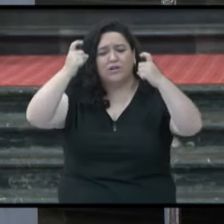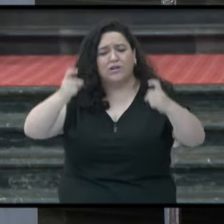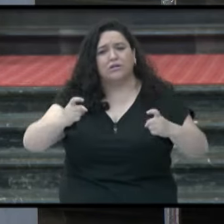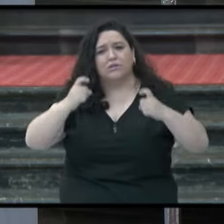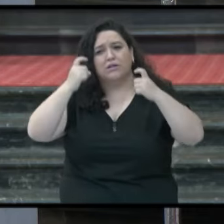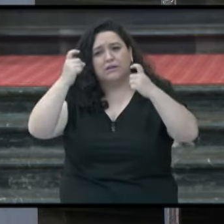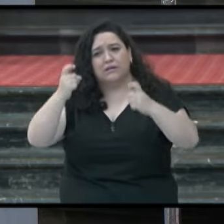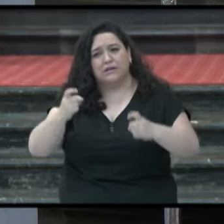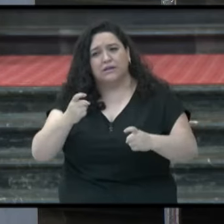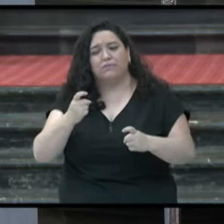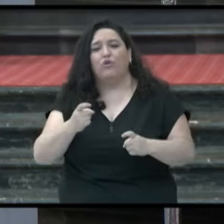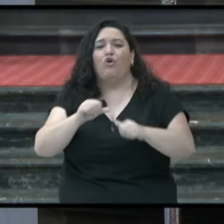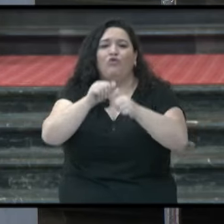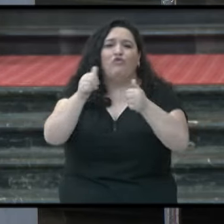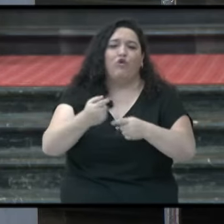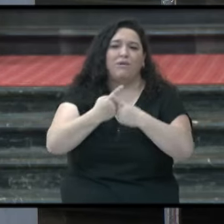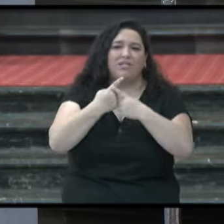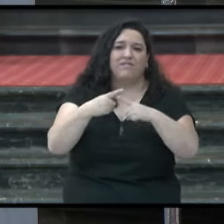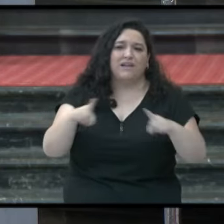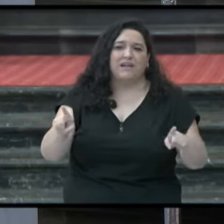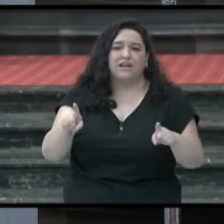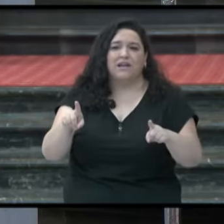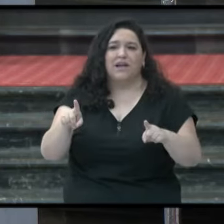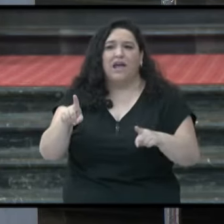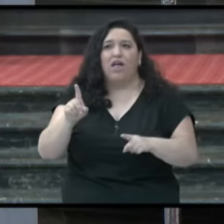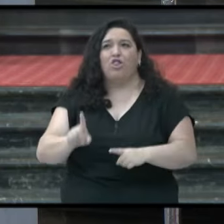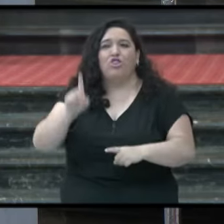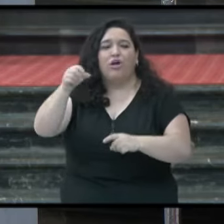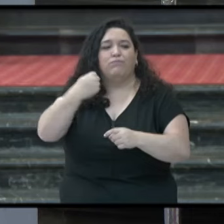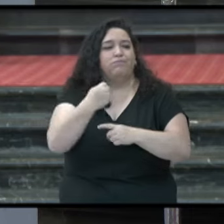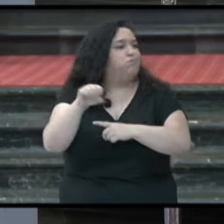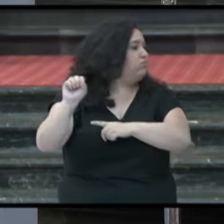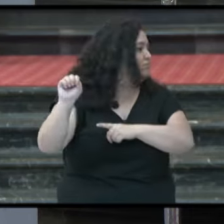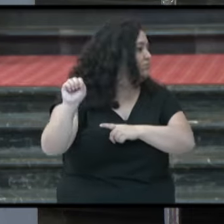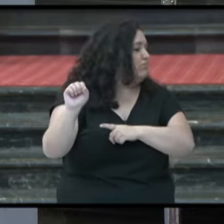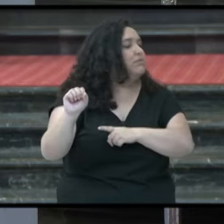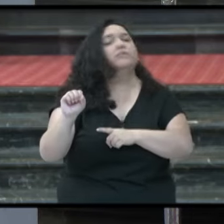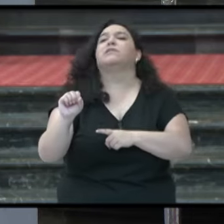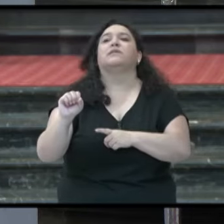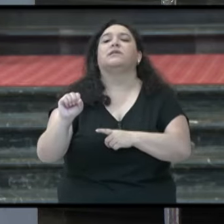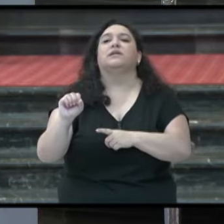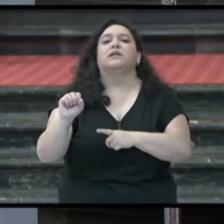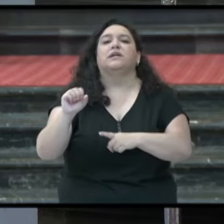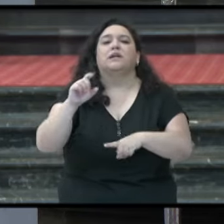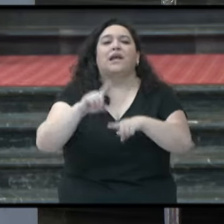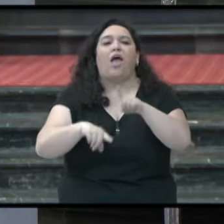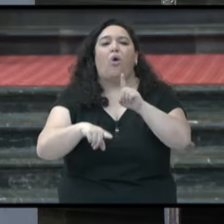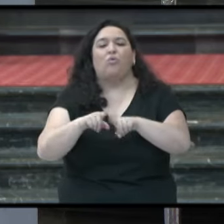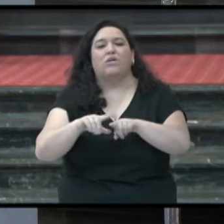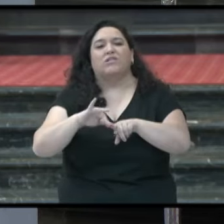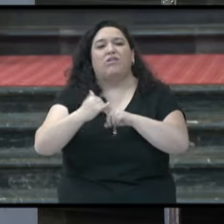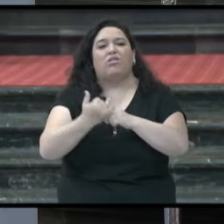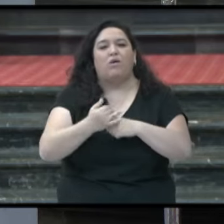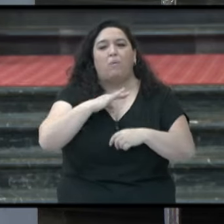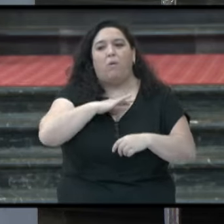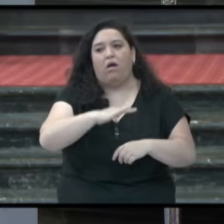otra manera en dar la espalda a Dios y nos acarreamos unos males tras otros.